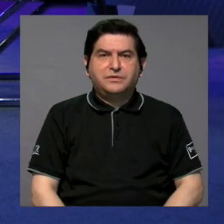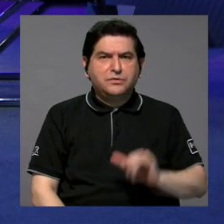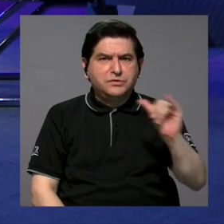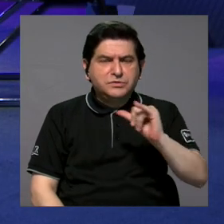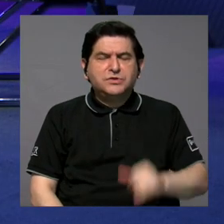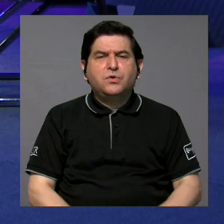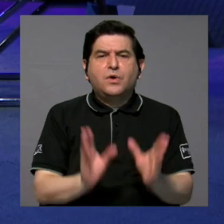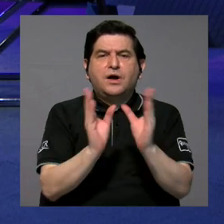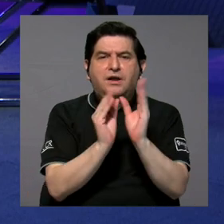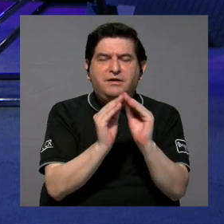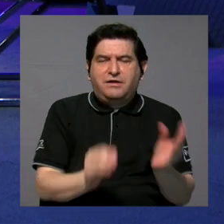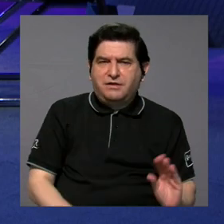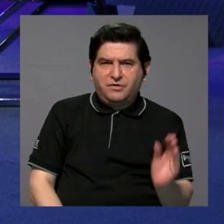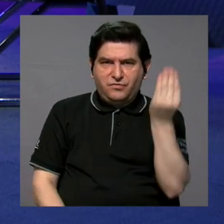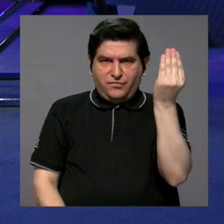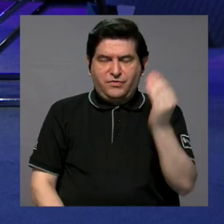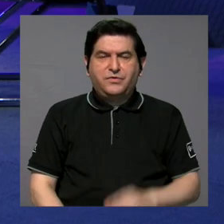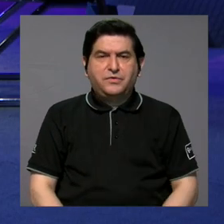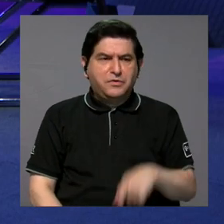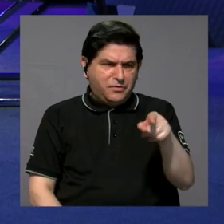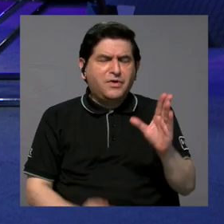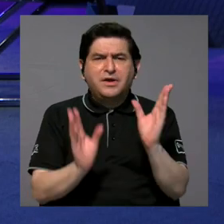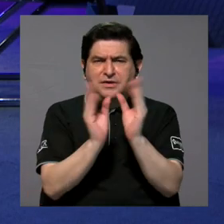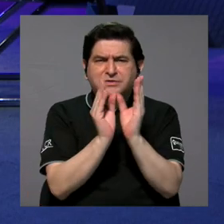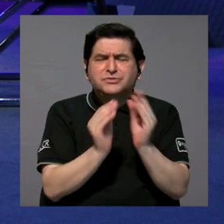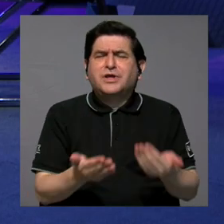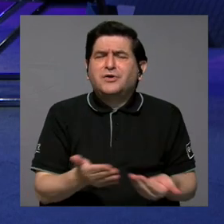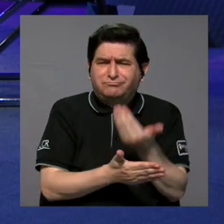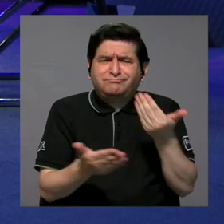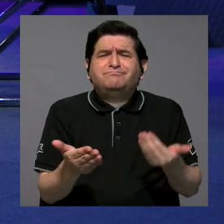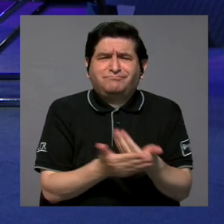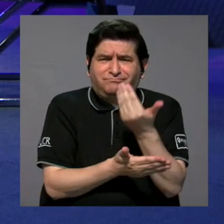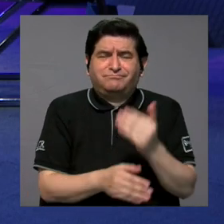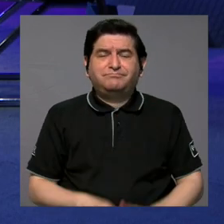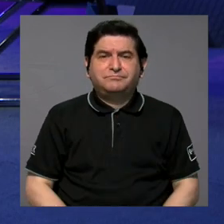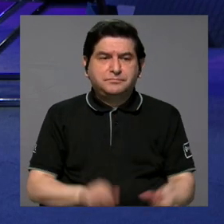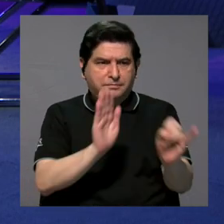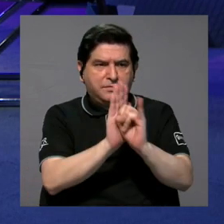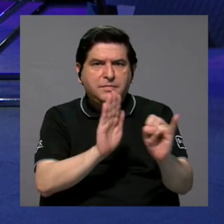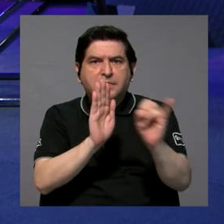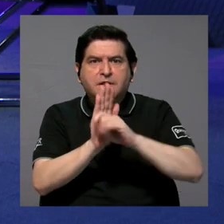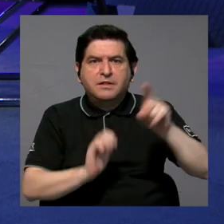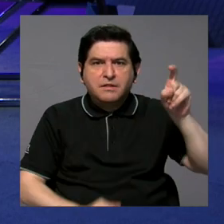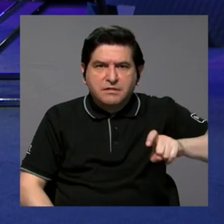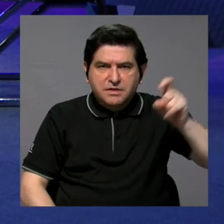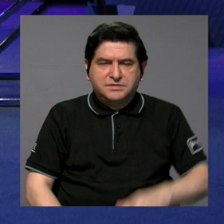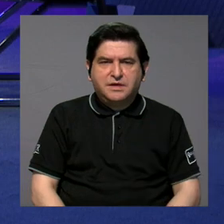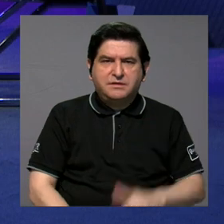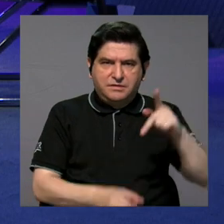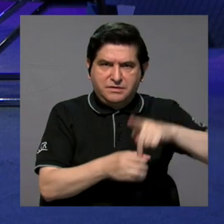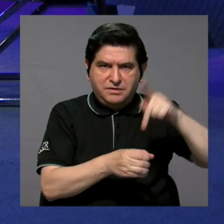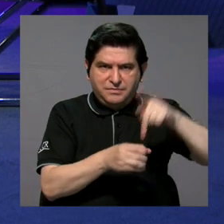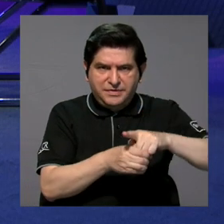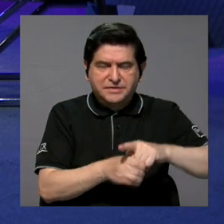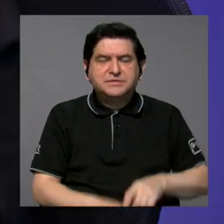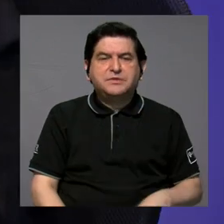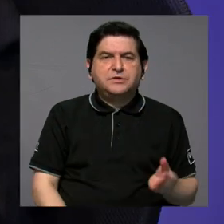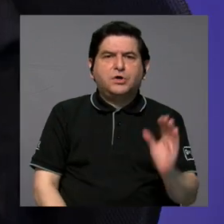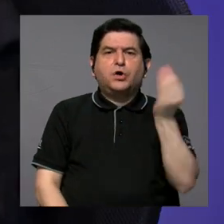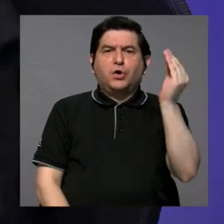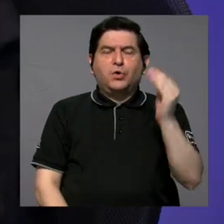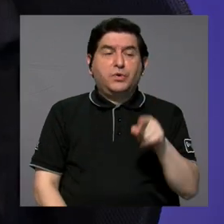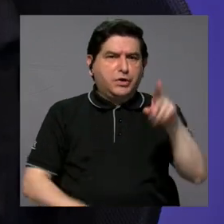también el Foro de Juventudes. Como tal, el foro es bastante nuevo, sin embargo, la identificación de necesidades, el participar de los jóvenes,